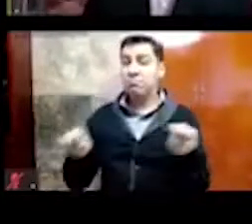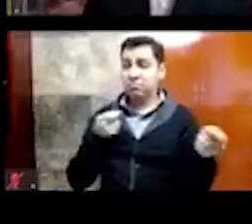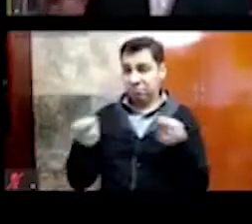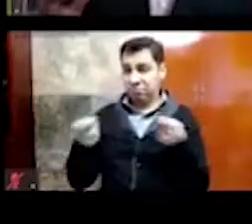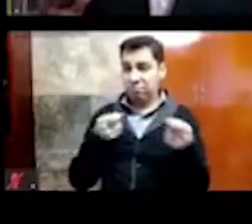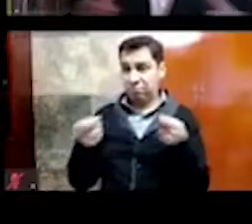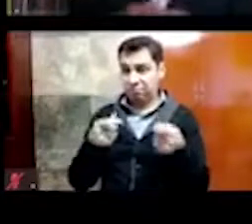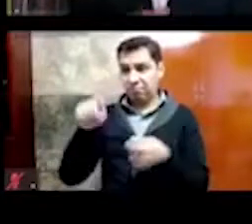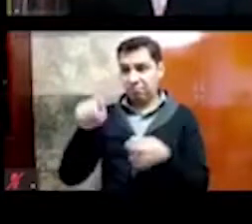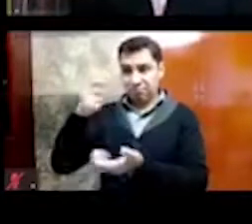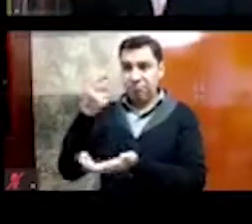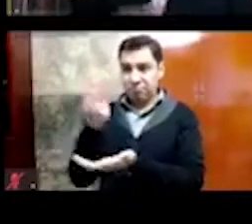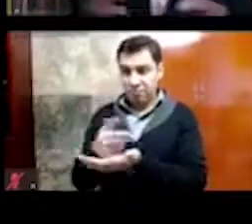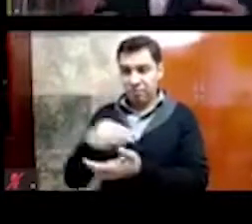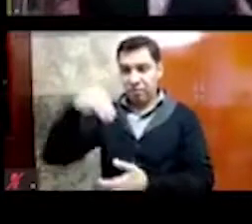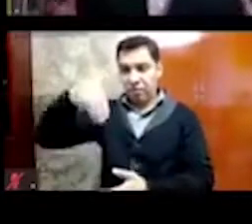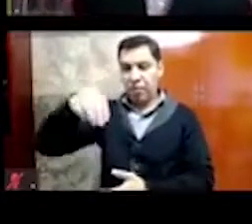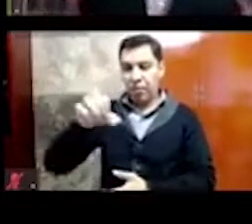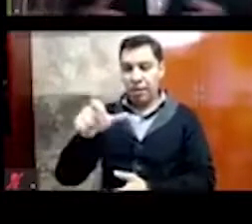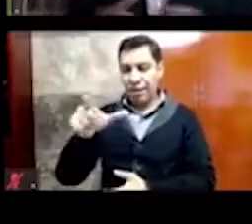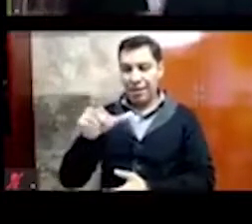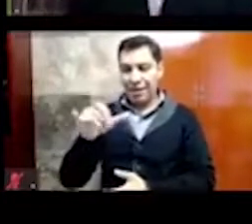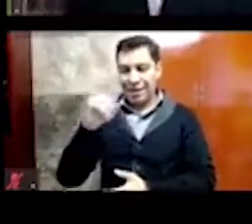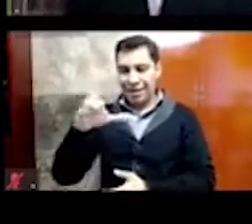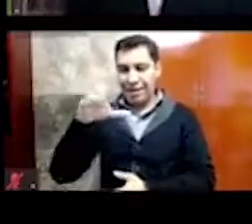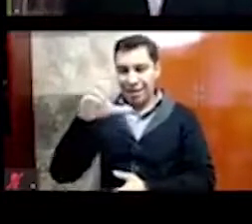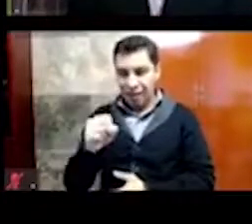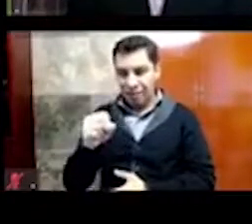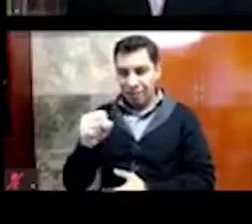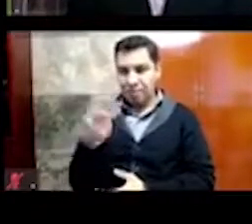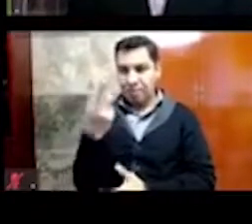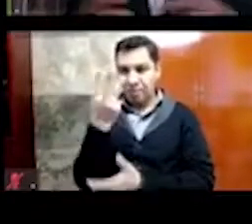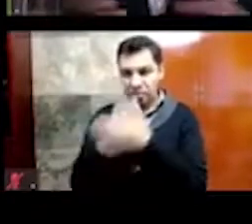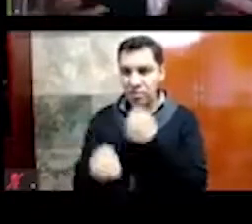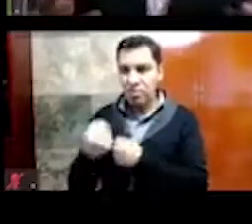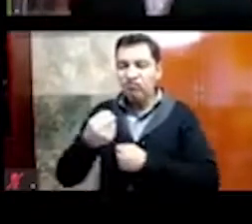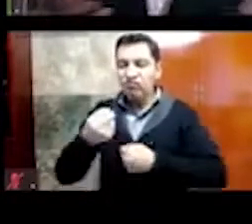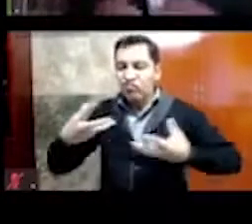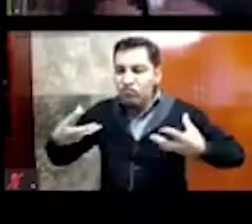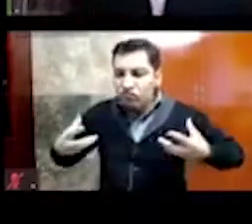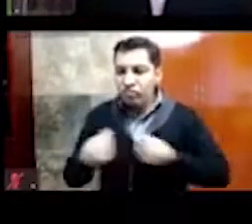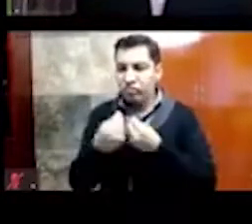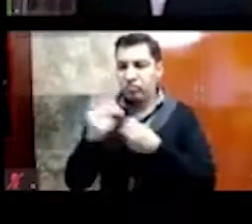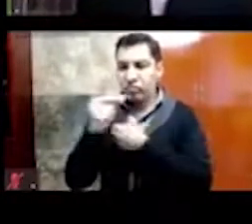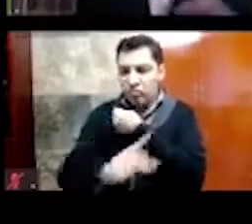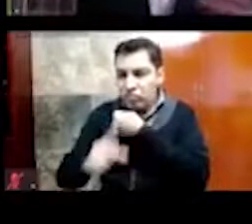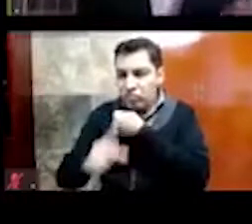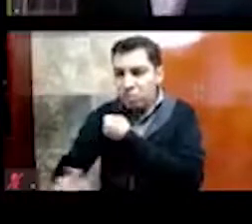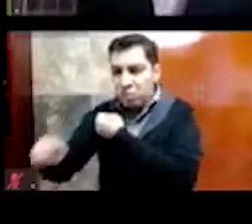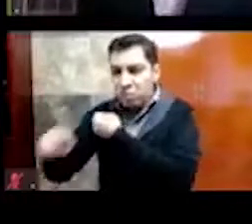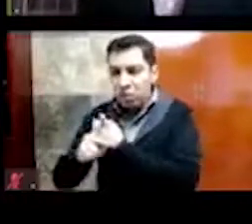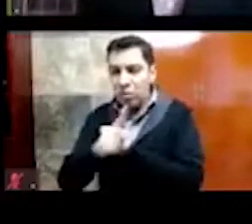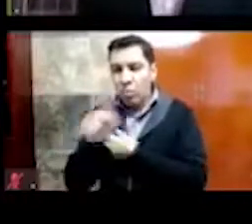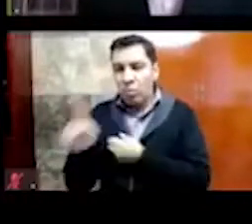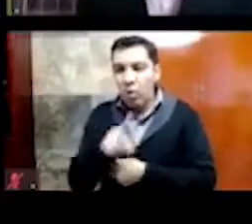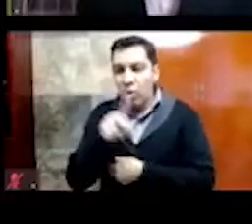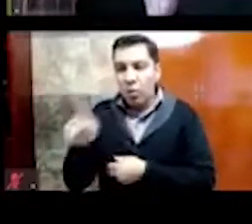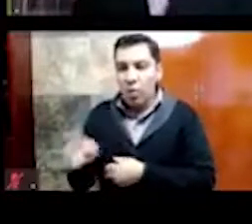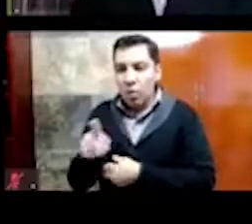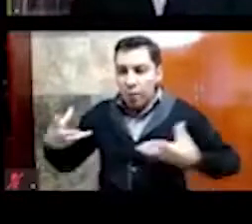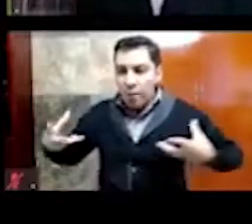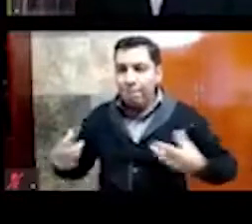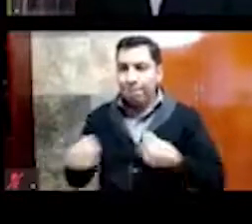tenósca, los mexicas, con esta triple alianza, y de el control de los pueblos de, en diversas partes de